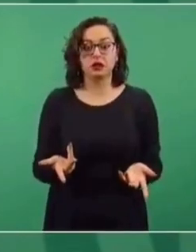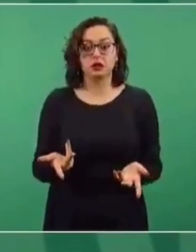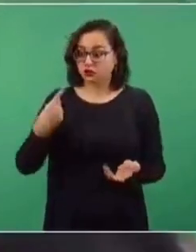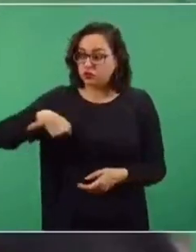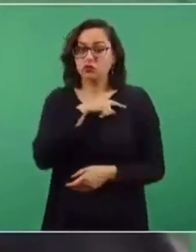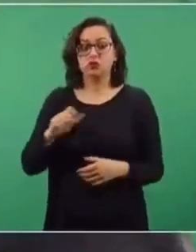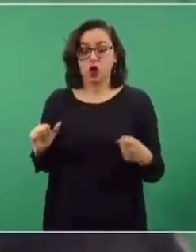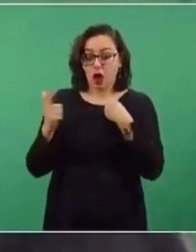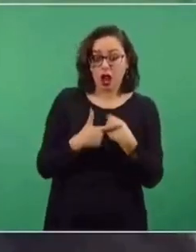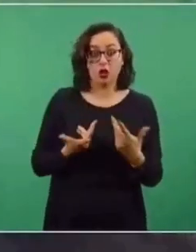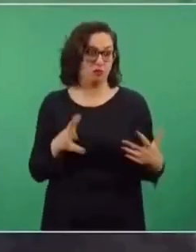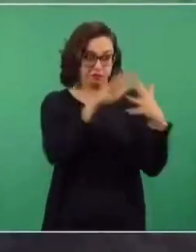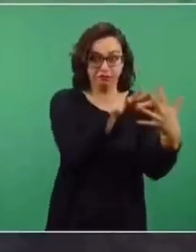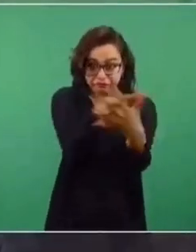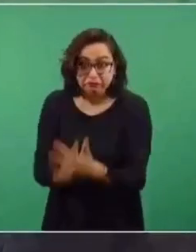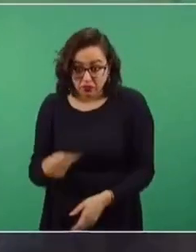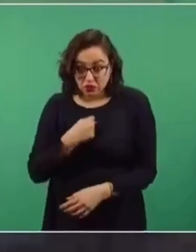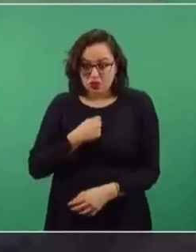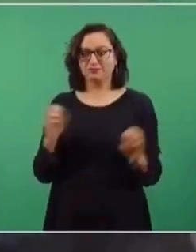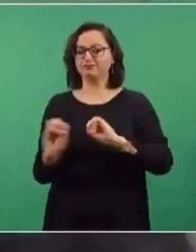la fuerza.